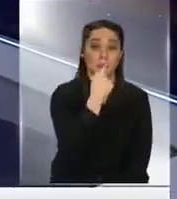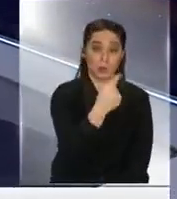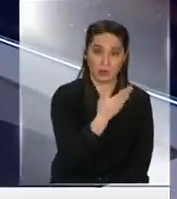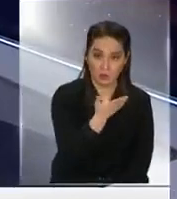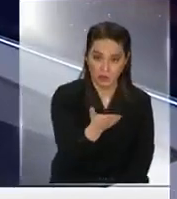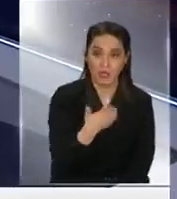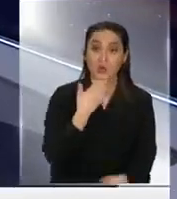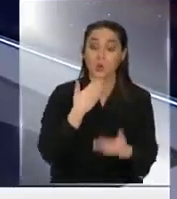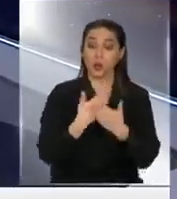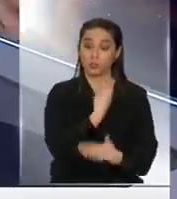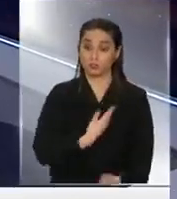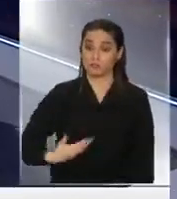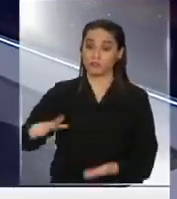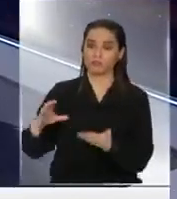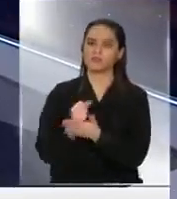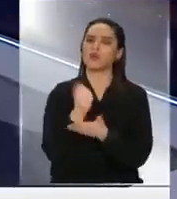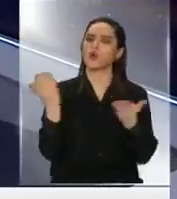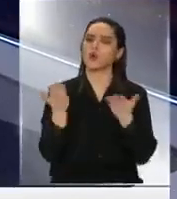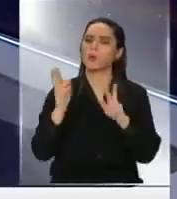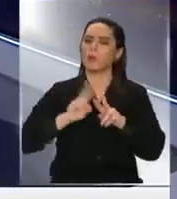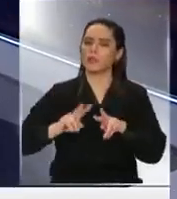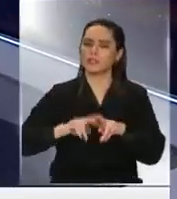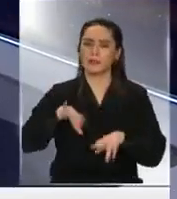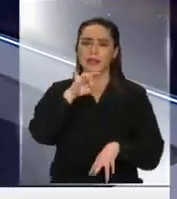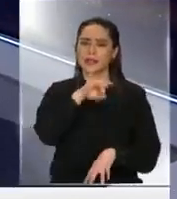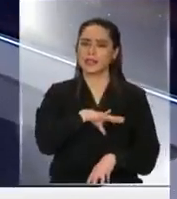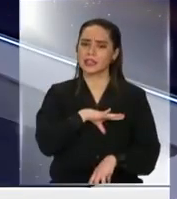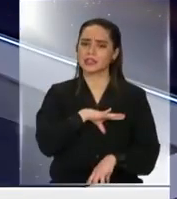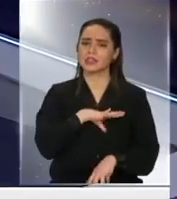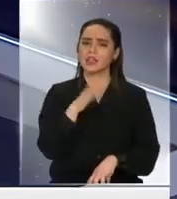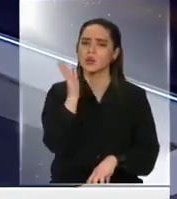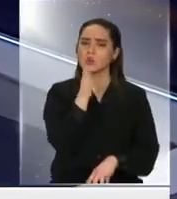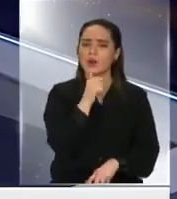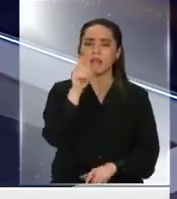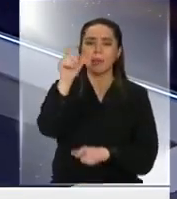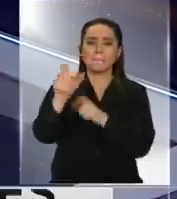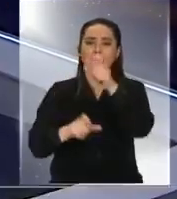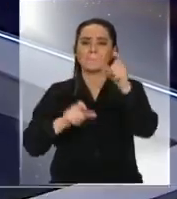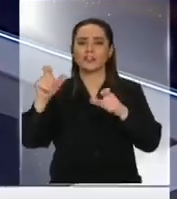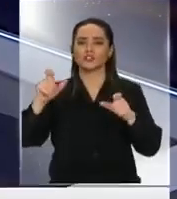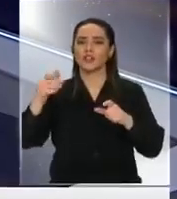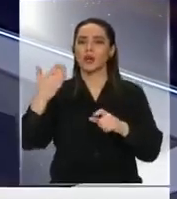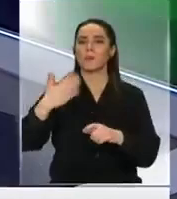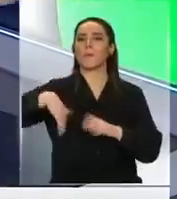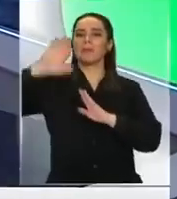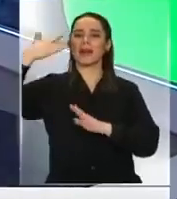cuando sea presidente ¿cómo lo va a hacer para que en Chile no exista personas de primera y segunda categoría?